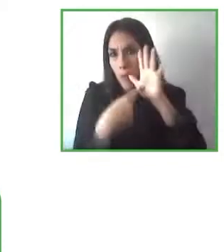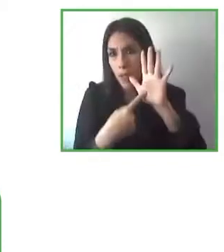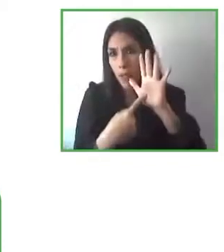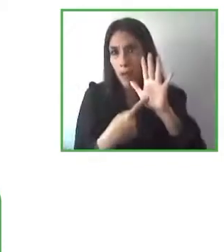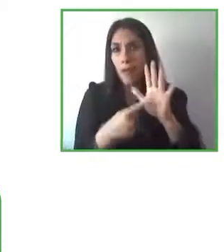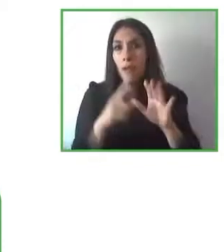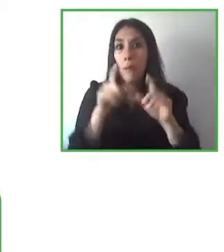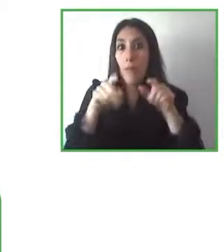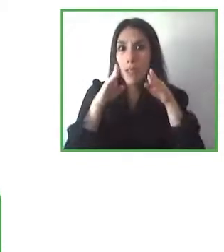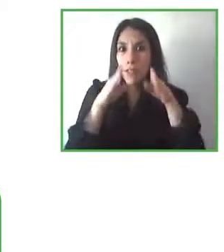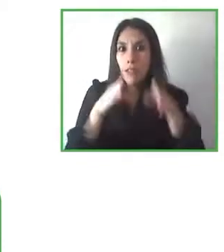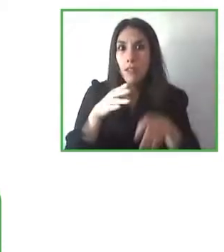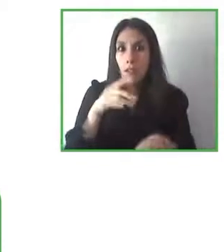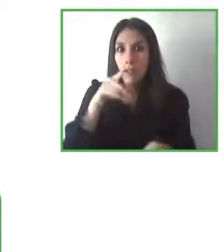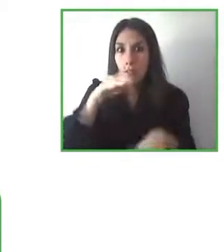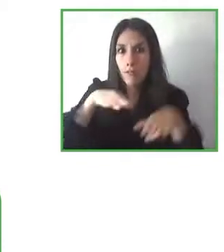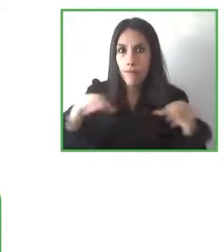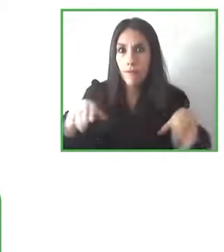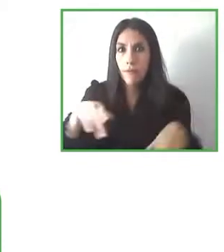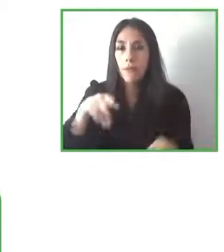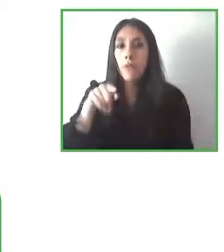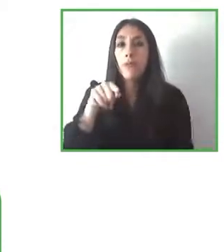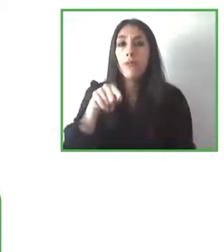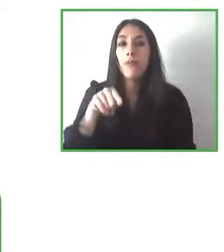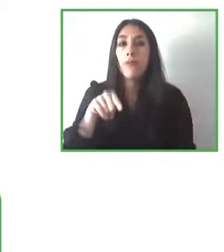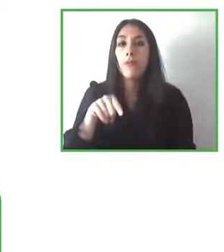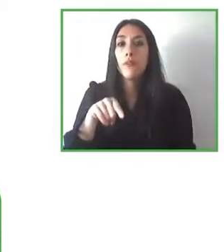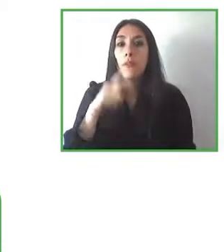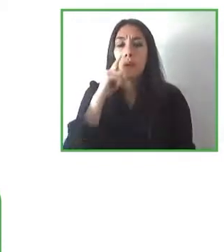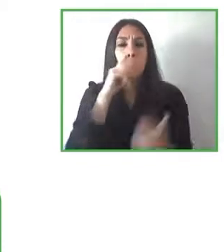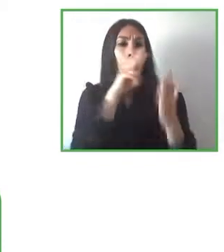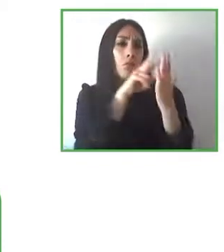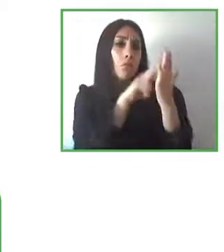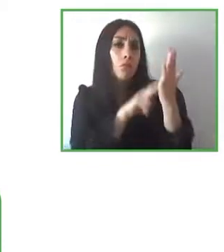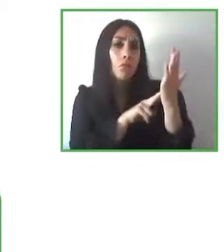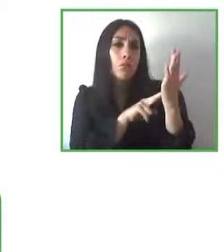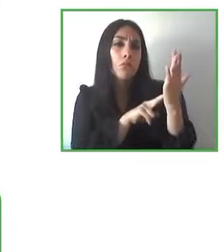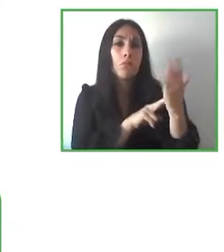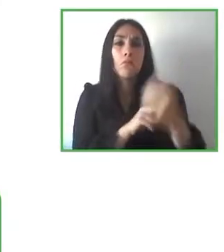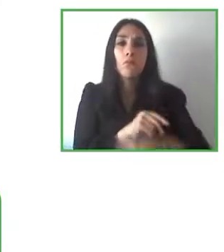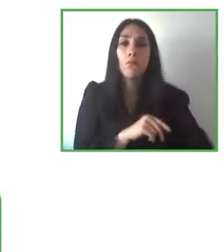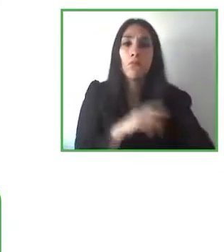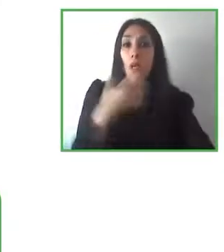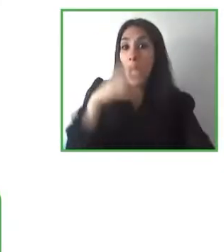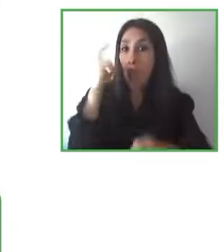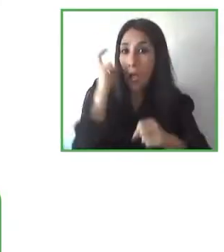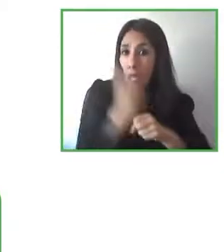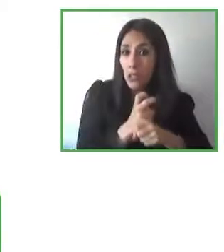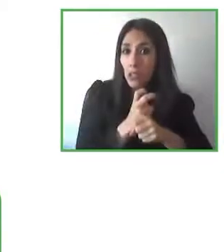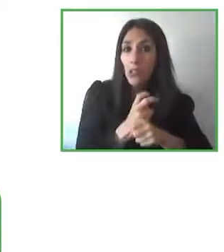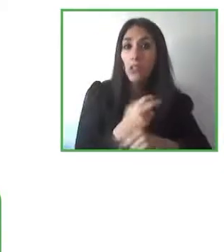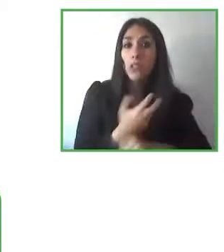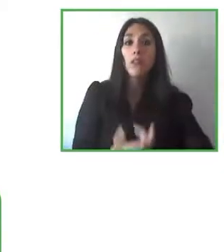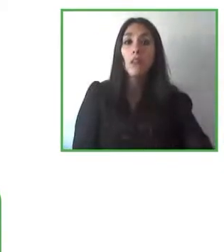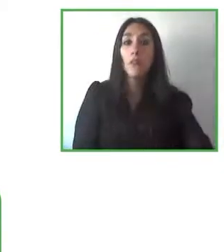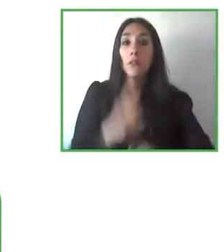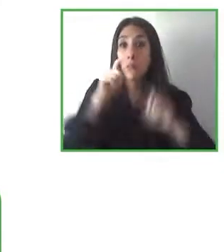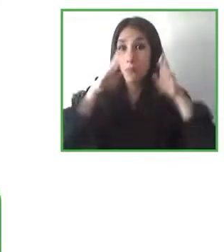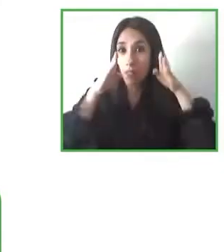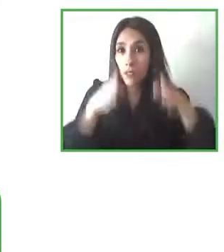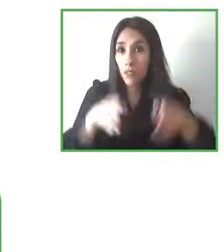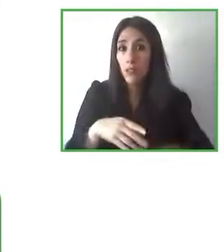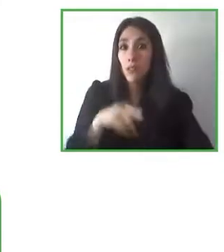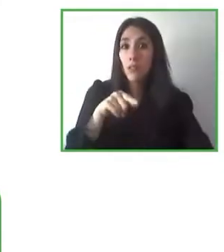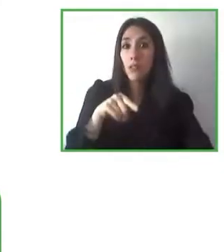dificultades de lectocomprensión pero específicamente para niños con síndrome de Downs que de una forma científica se ha